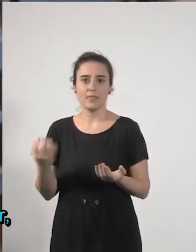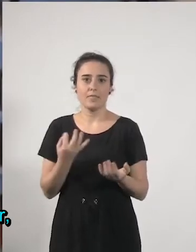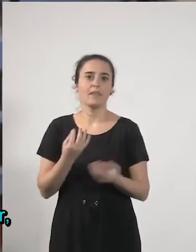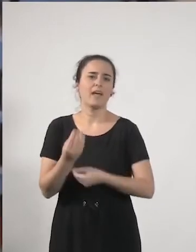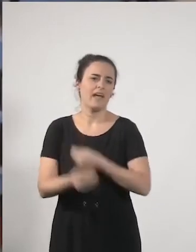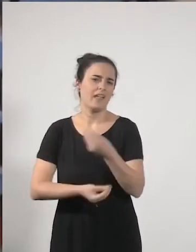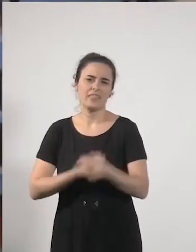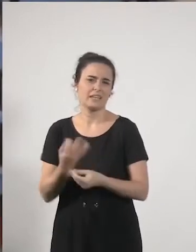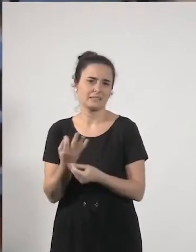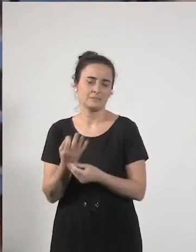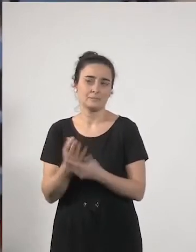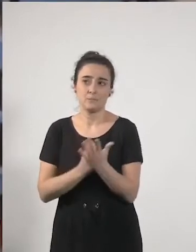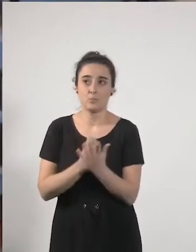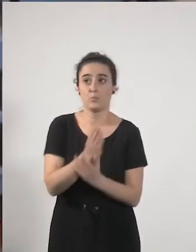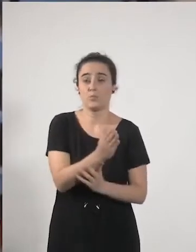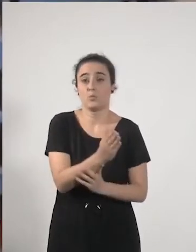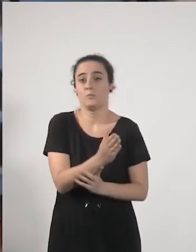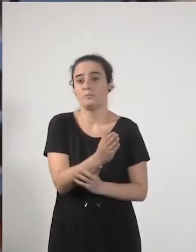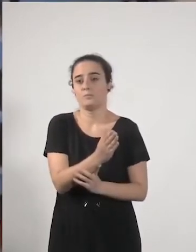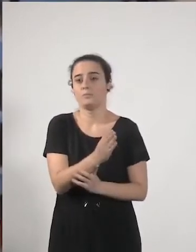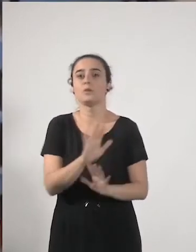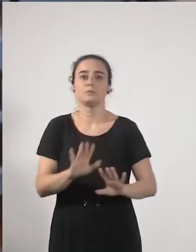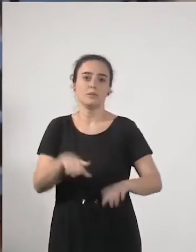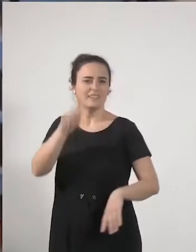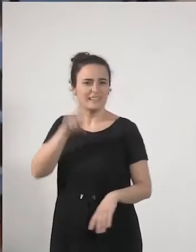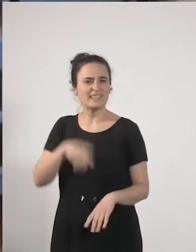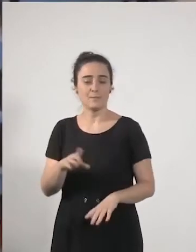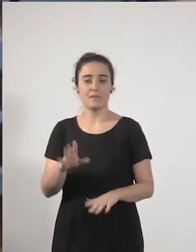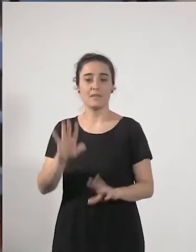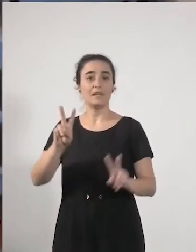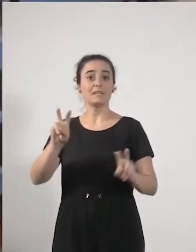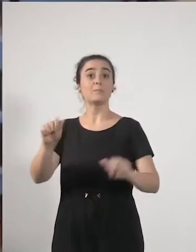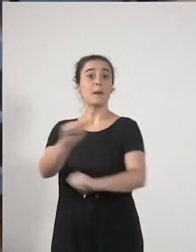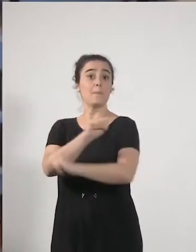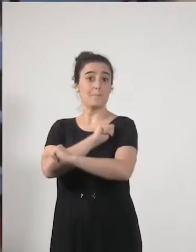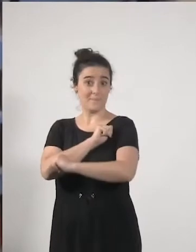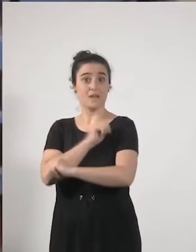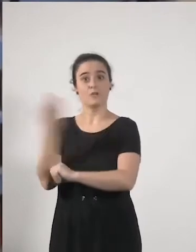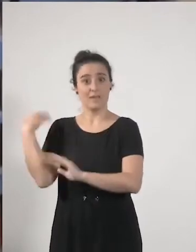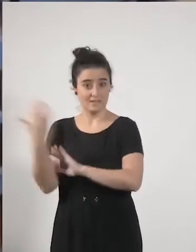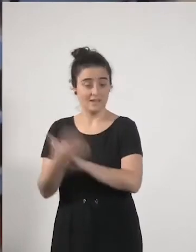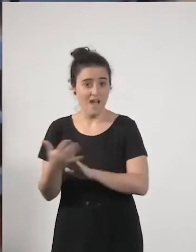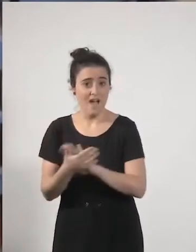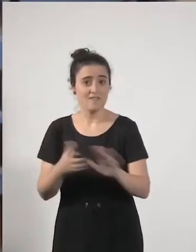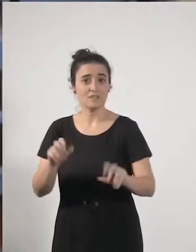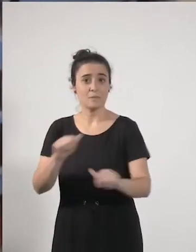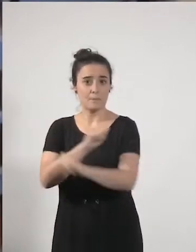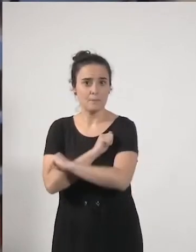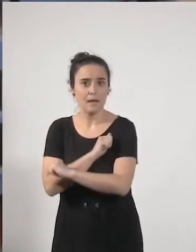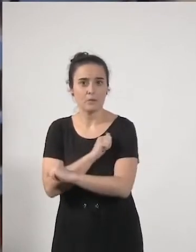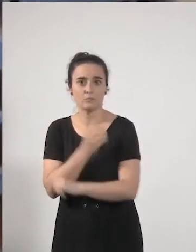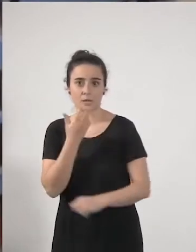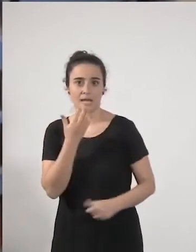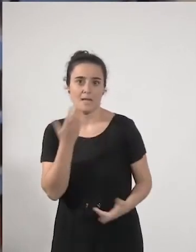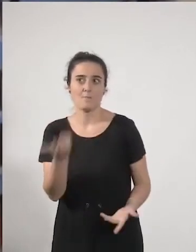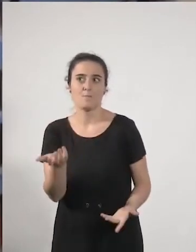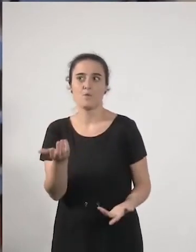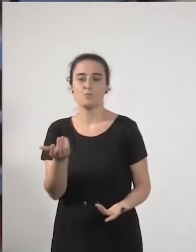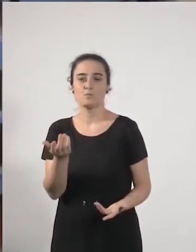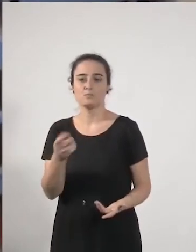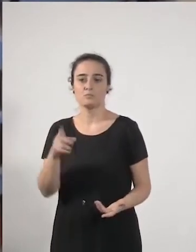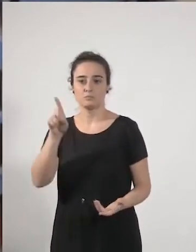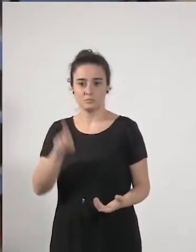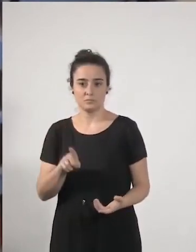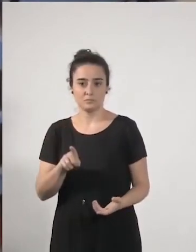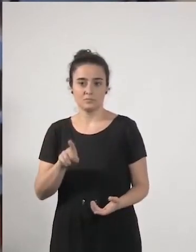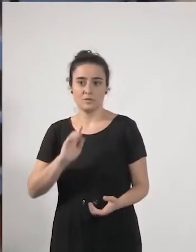es y luego claro el paro también como antes se ha comentado por ejemplo afecta sobre